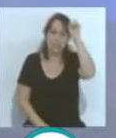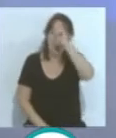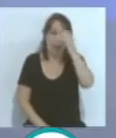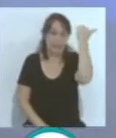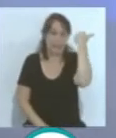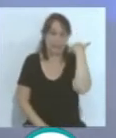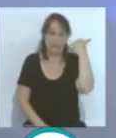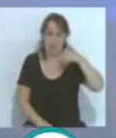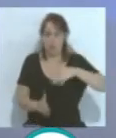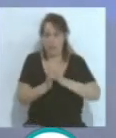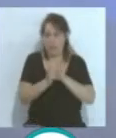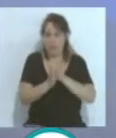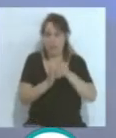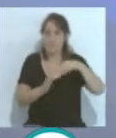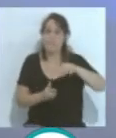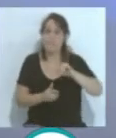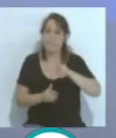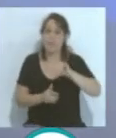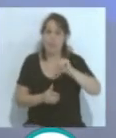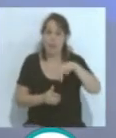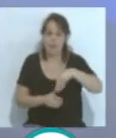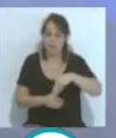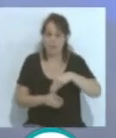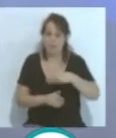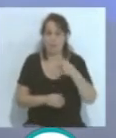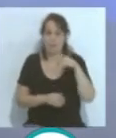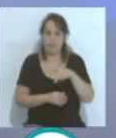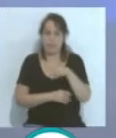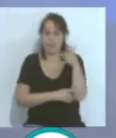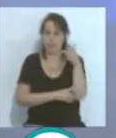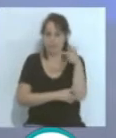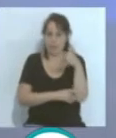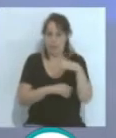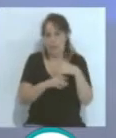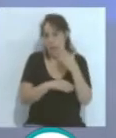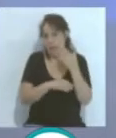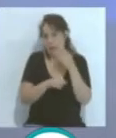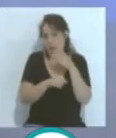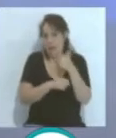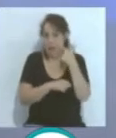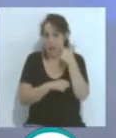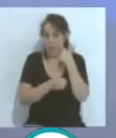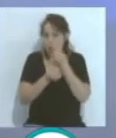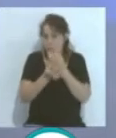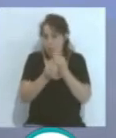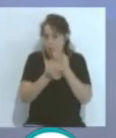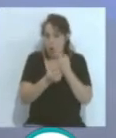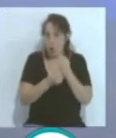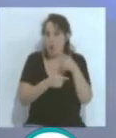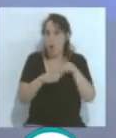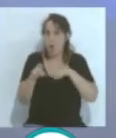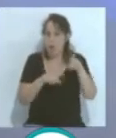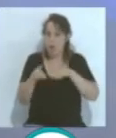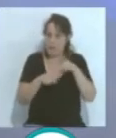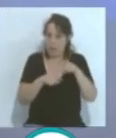ayer estuvo nuestra compañera Miriam Peralta, cubriendo esta información, hizo una encuesta que salió